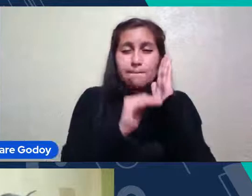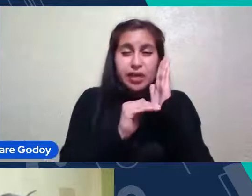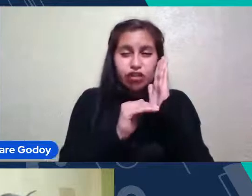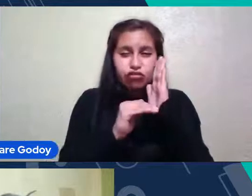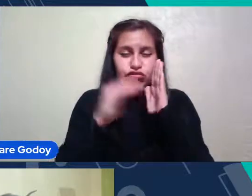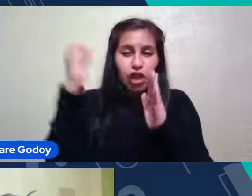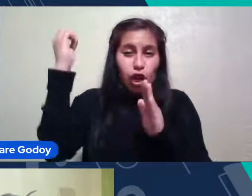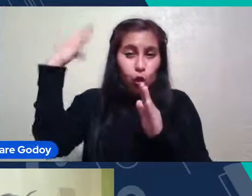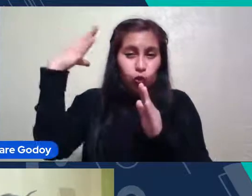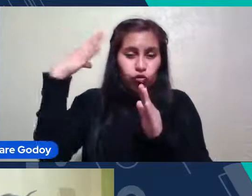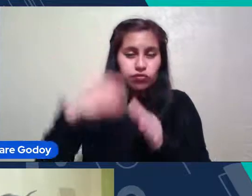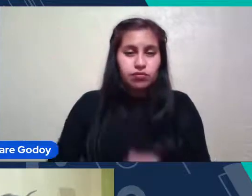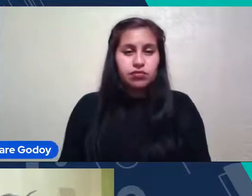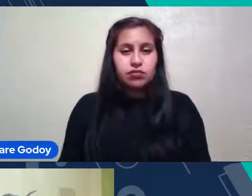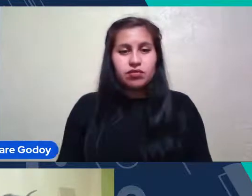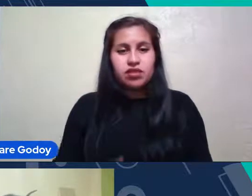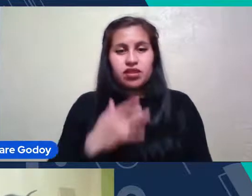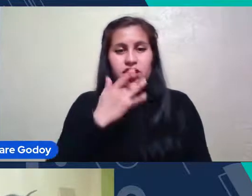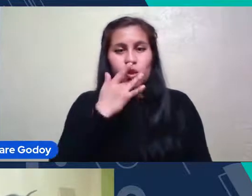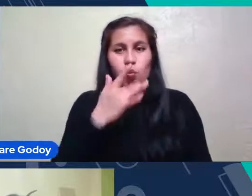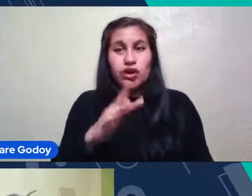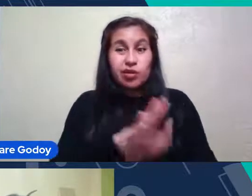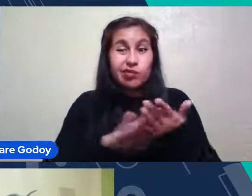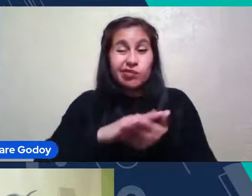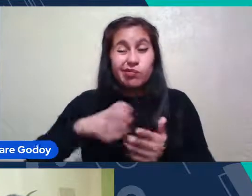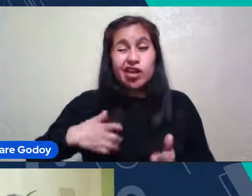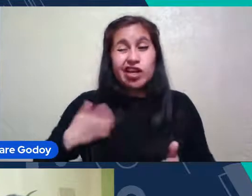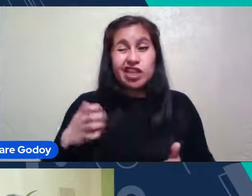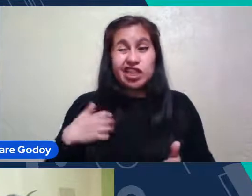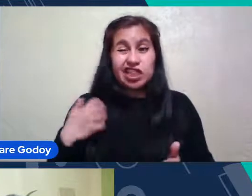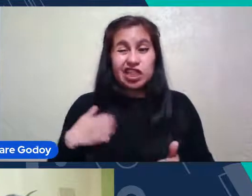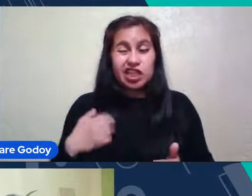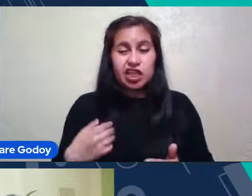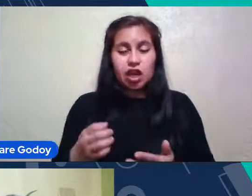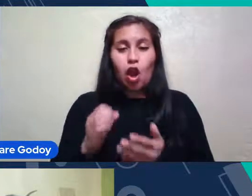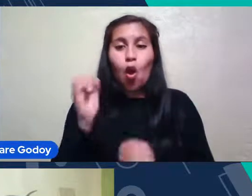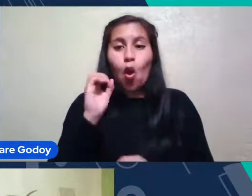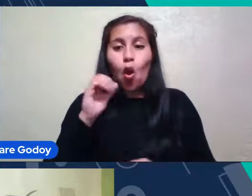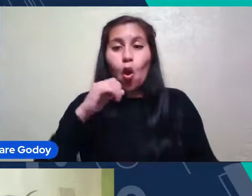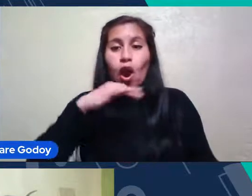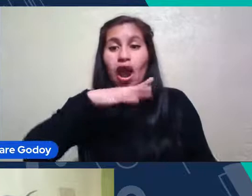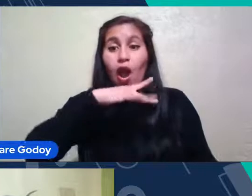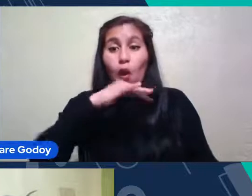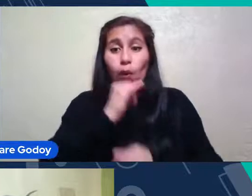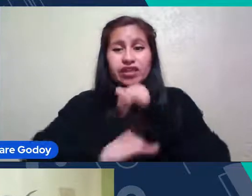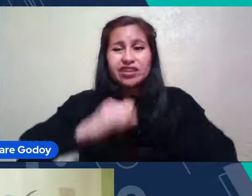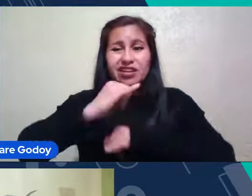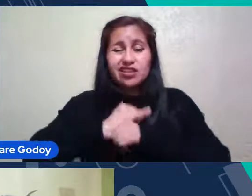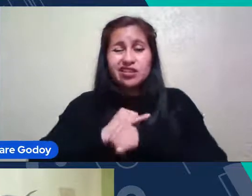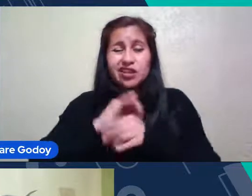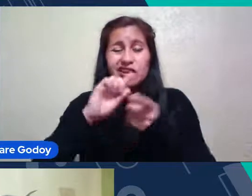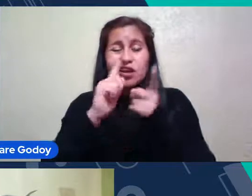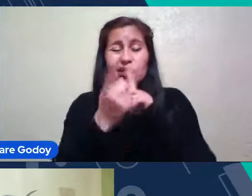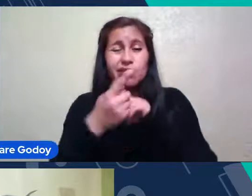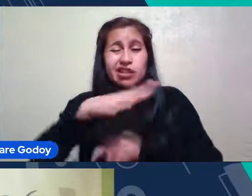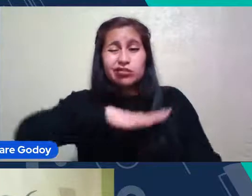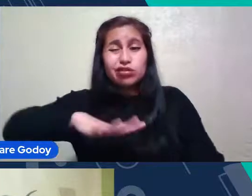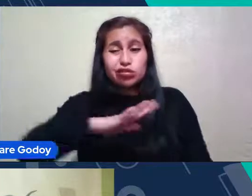Porque Si Pasan Por Arriba De Argentina O Por Aguas Internacionales No Cambia Mucho El Panorama De La